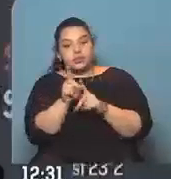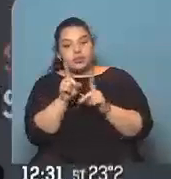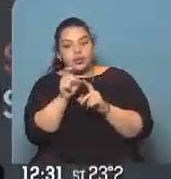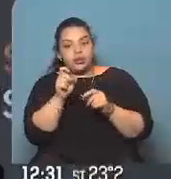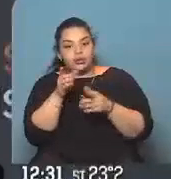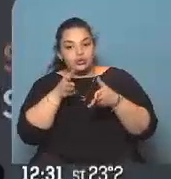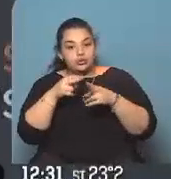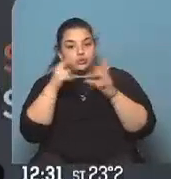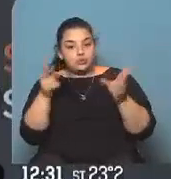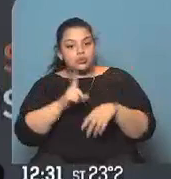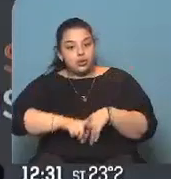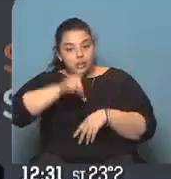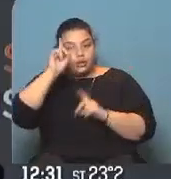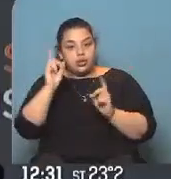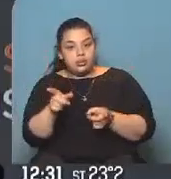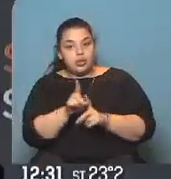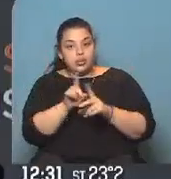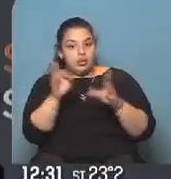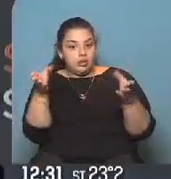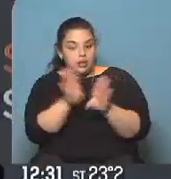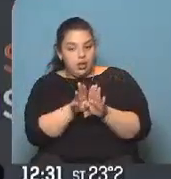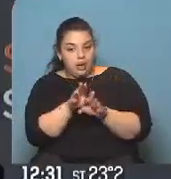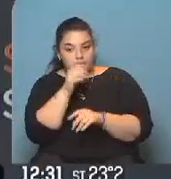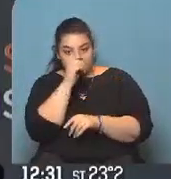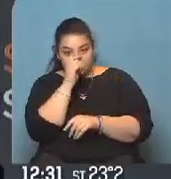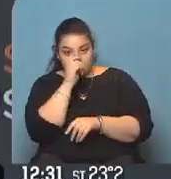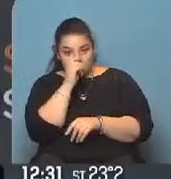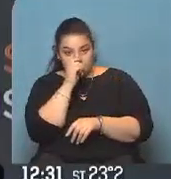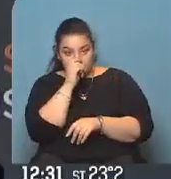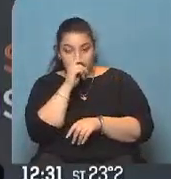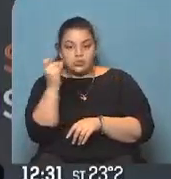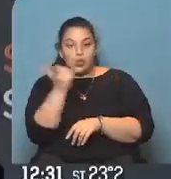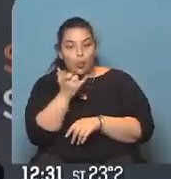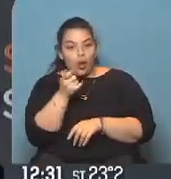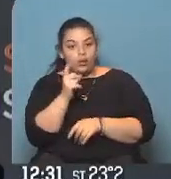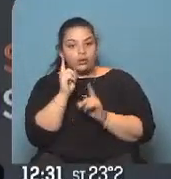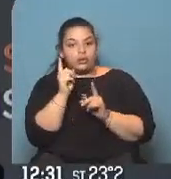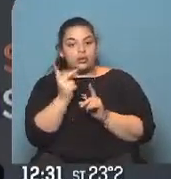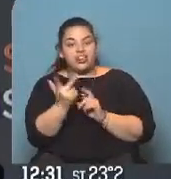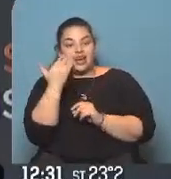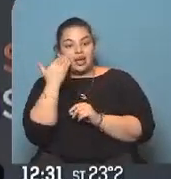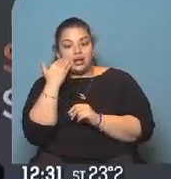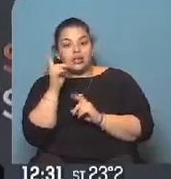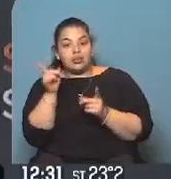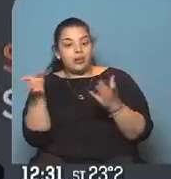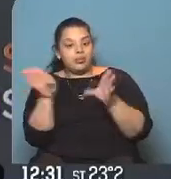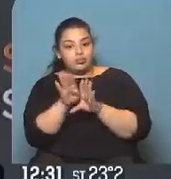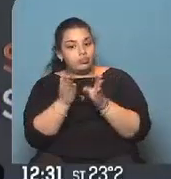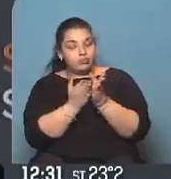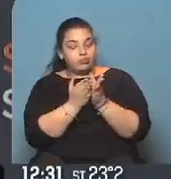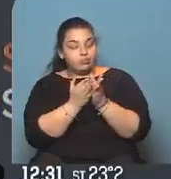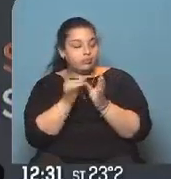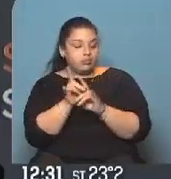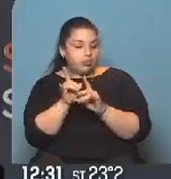todas sus bajadas desde mañana 15 horas y a partir de las 21 horas se cerrará en su totalidad hasta el